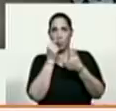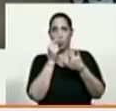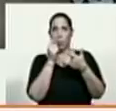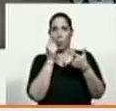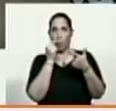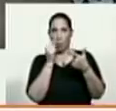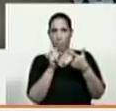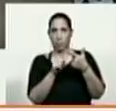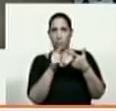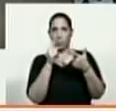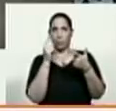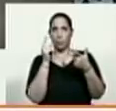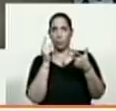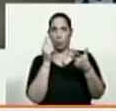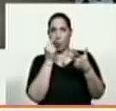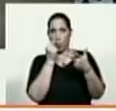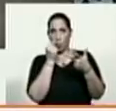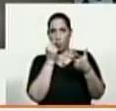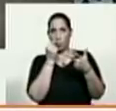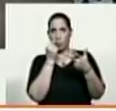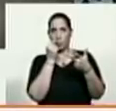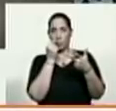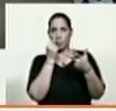Padilla, Ángel Olmeda,